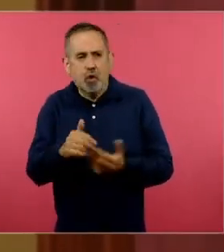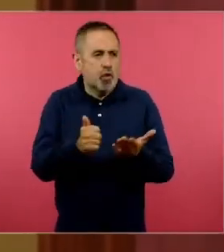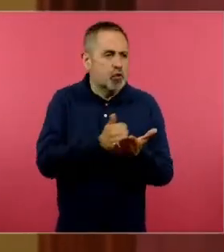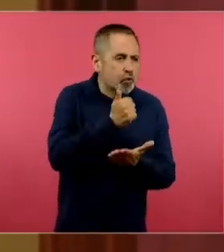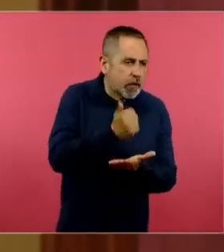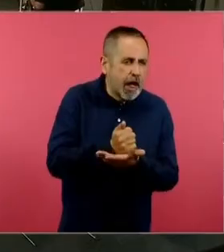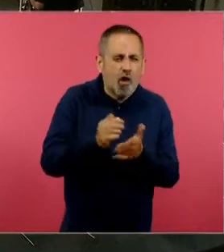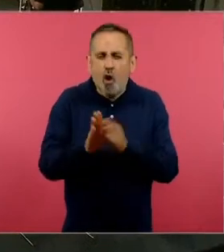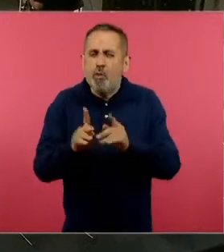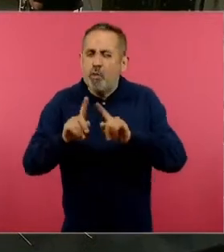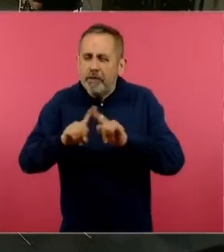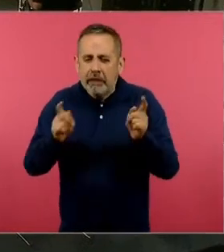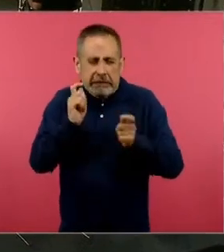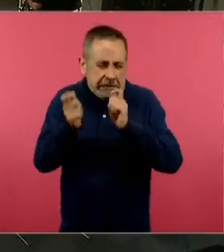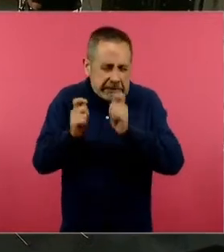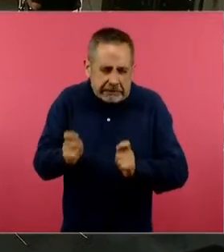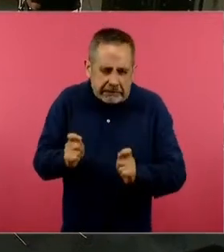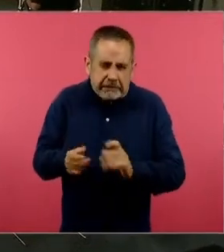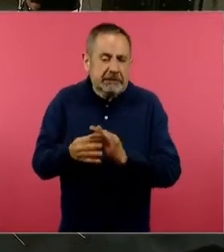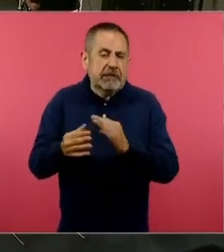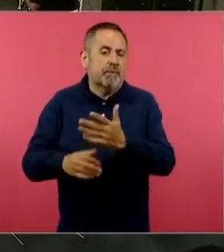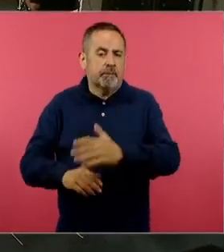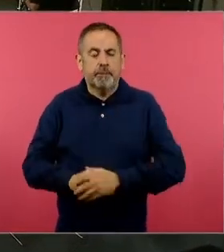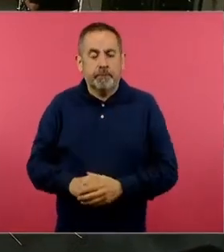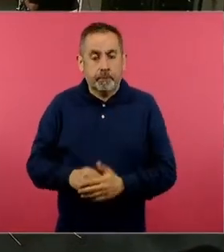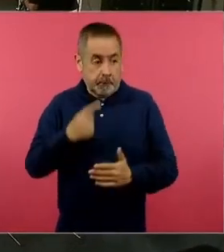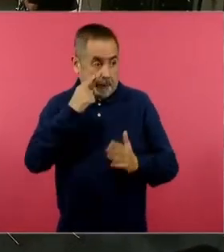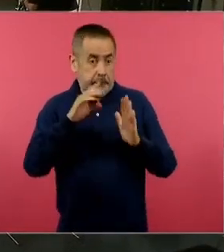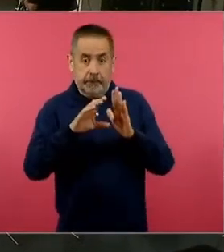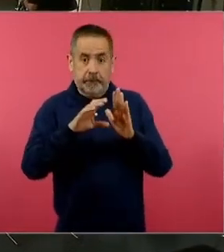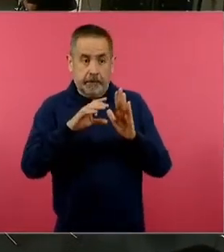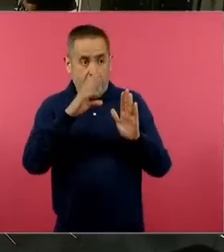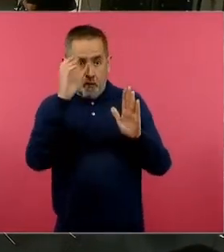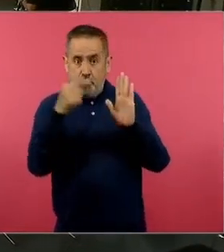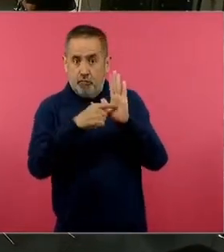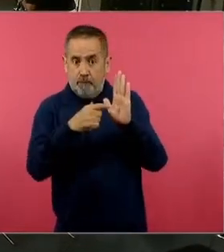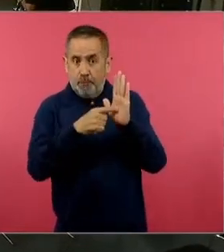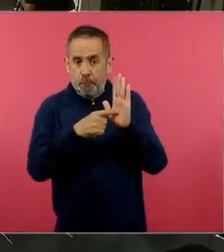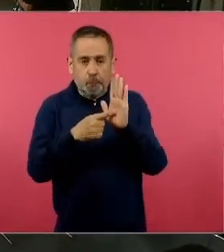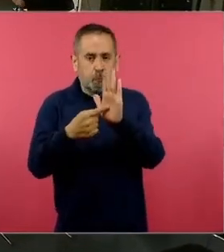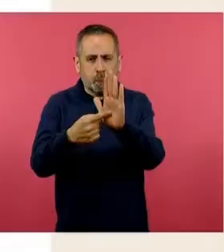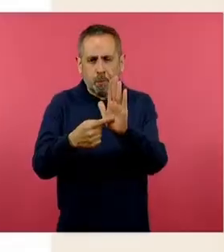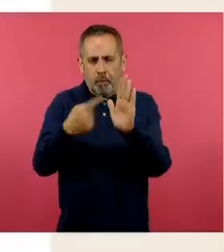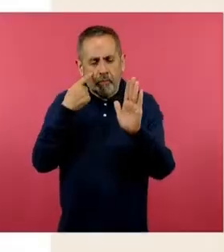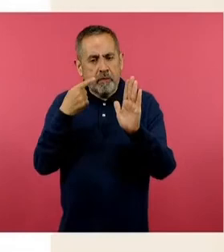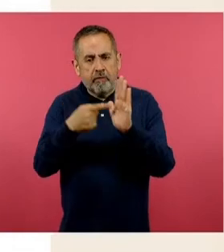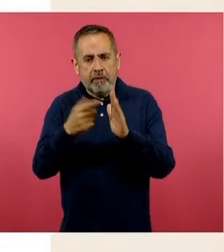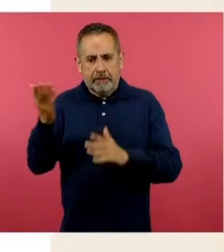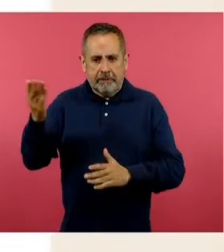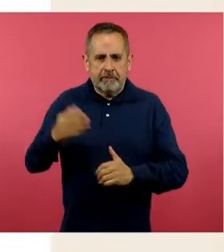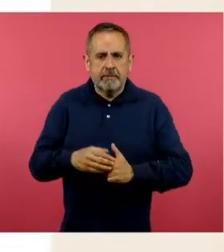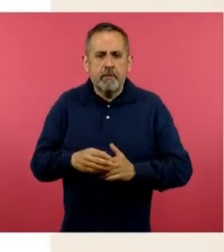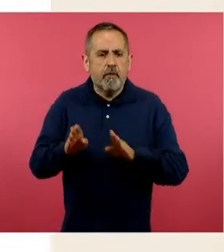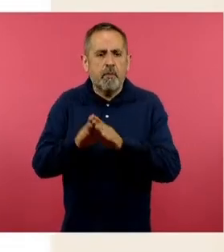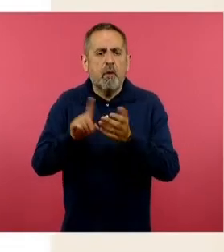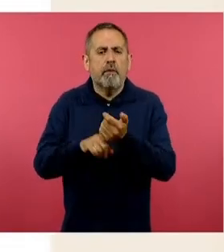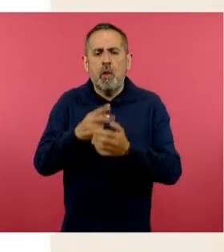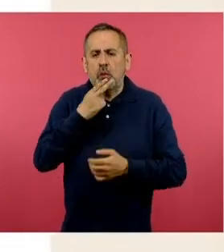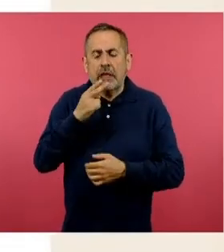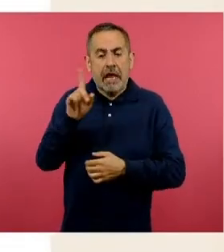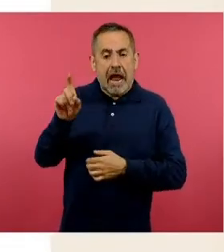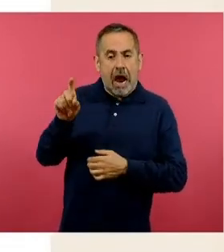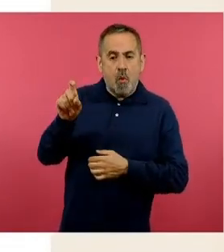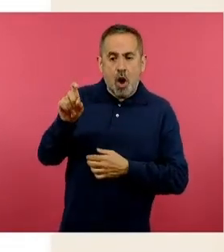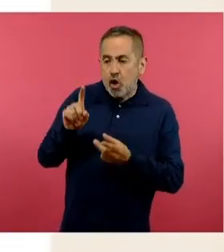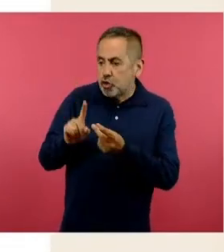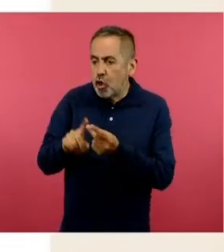Siguiente, por favor. Aquí las imágenes que pueden ver, bueno, son imágenes relacionadas con este uso del vital líquido, donde lo podemos